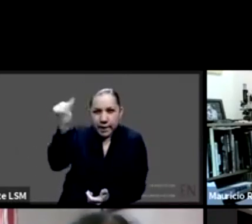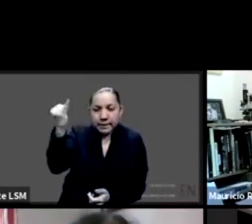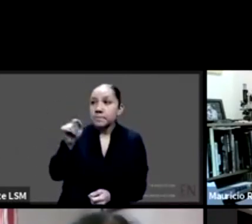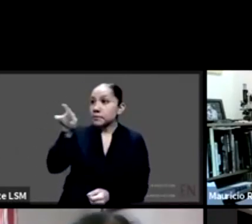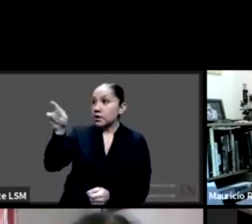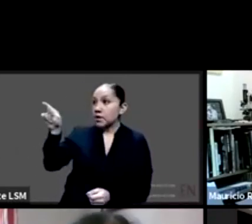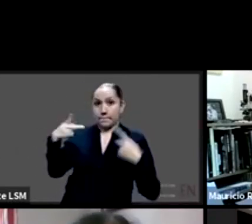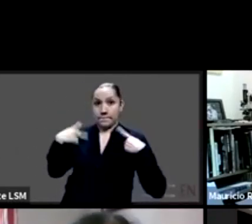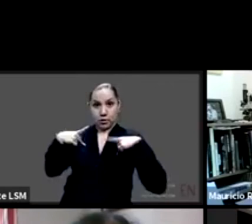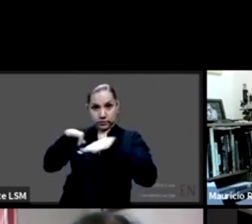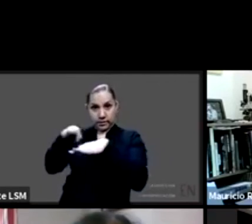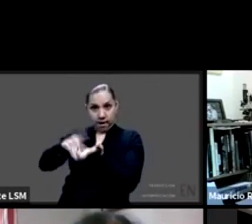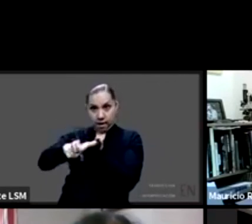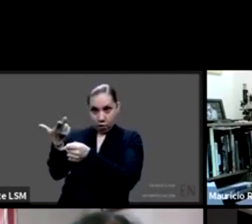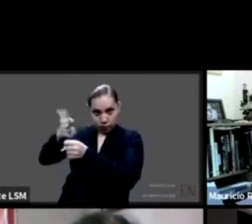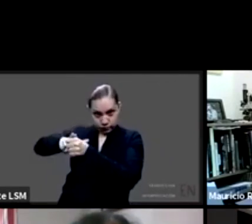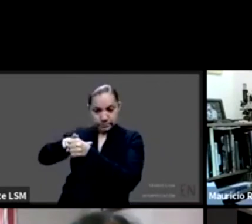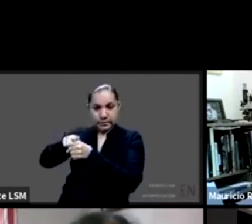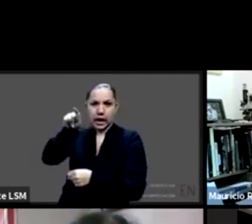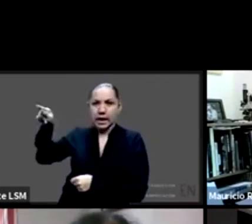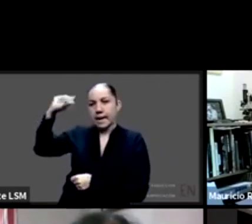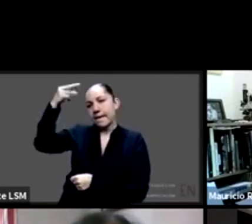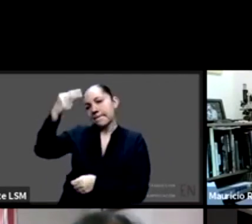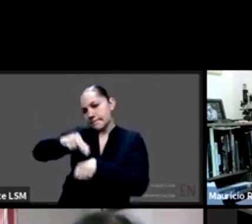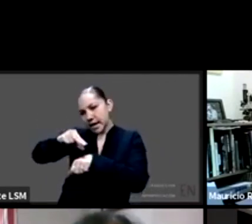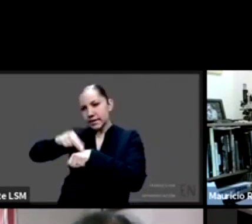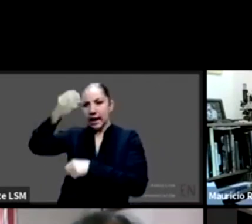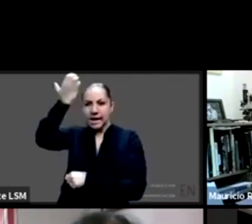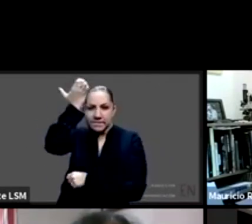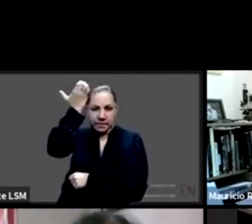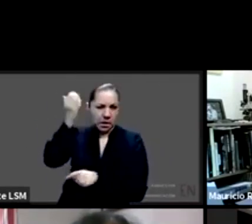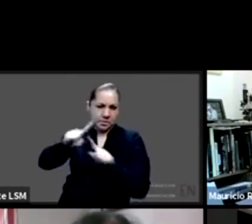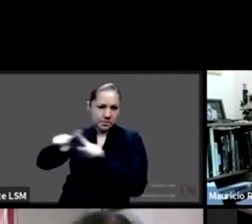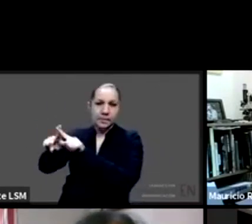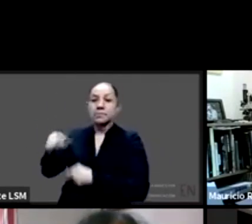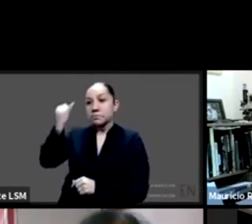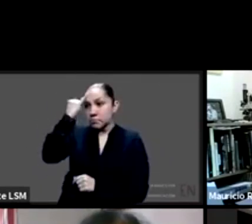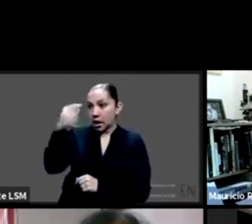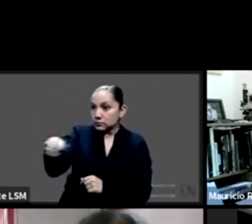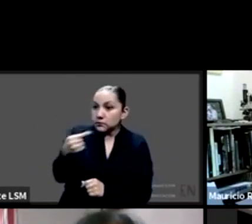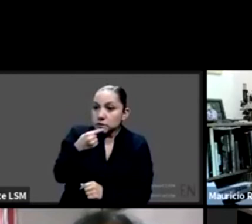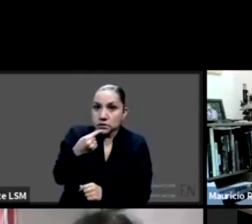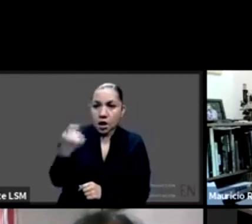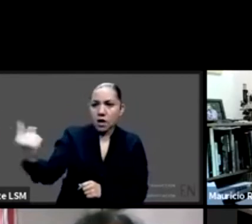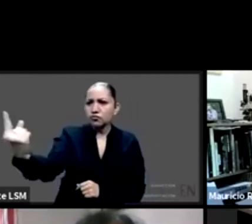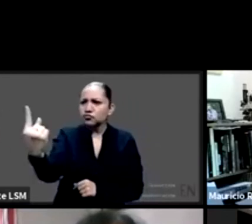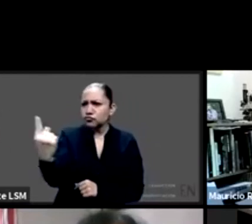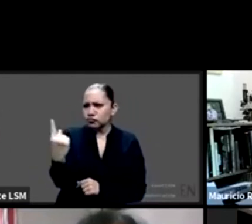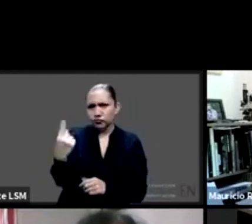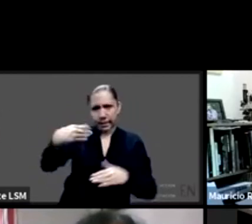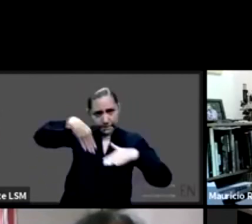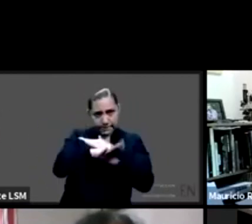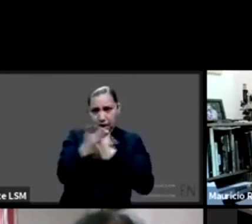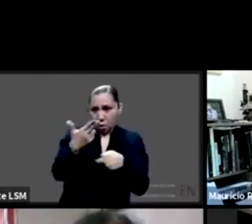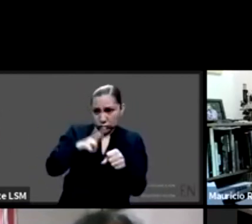entrar a un hospital a un menor de edad sin el acompañamiento de de alguno de de sus